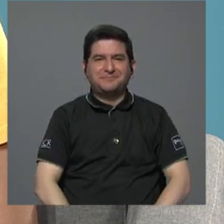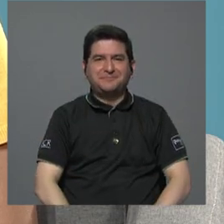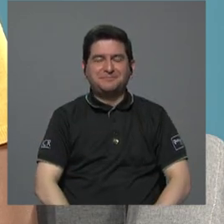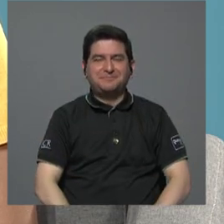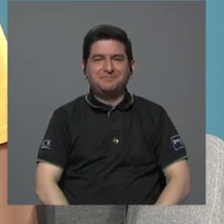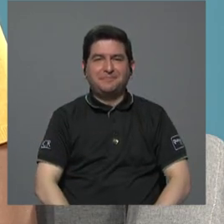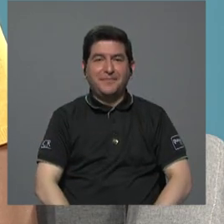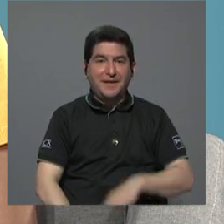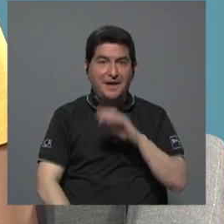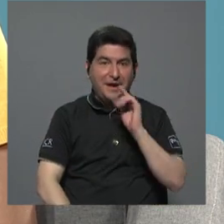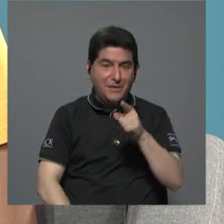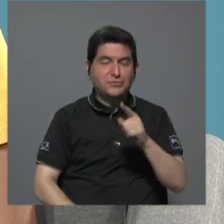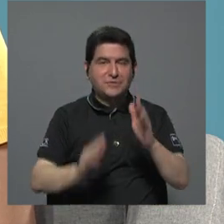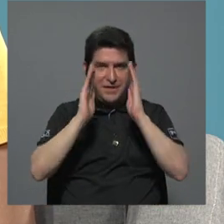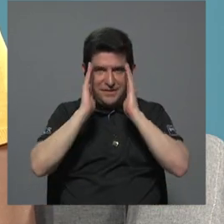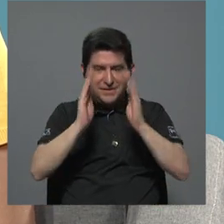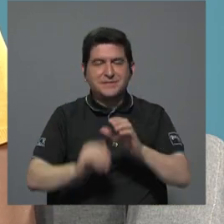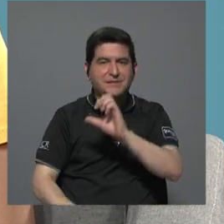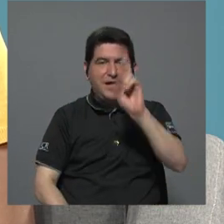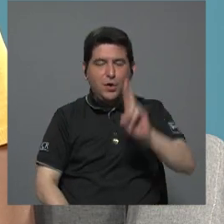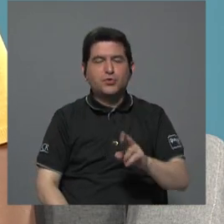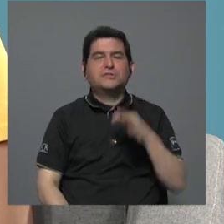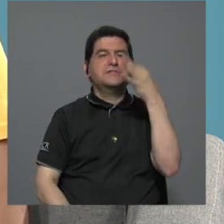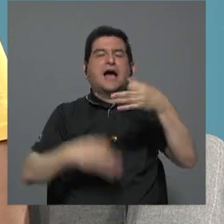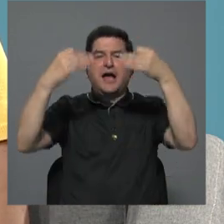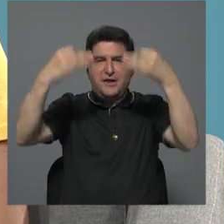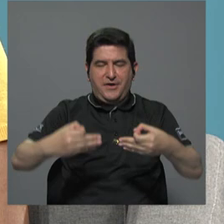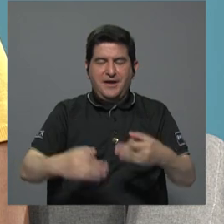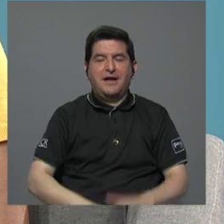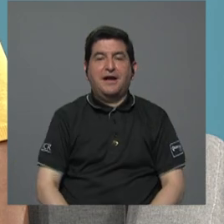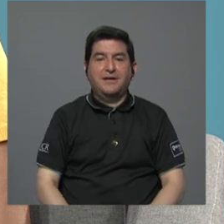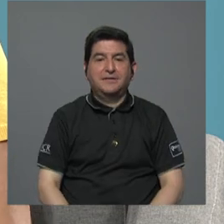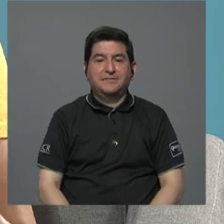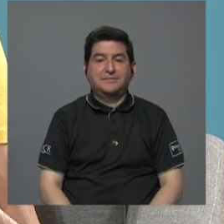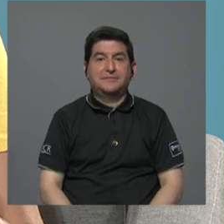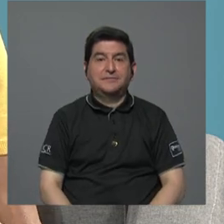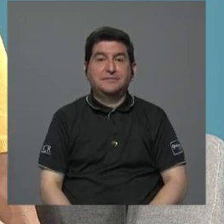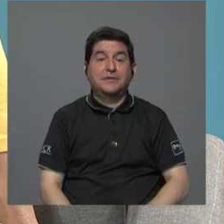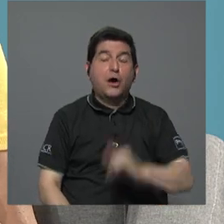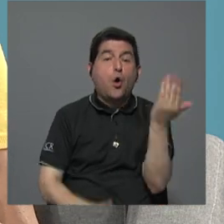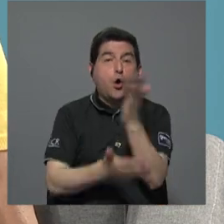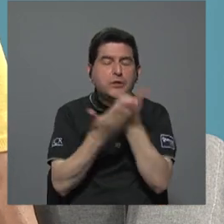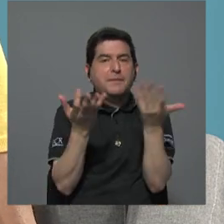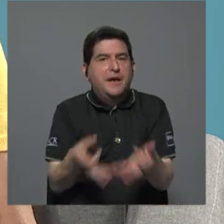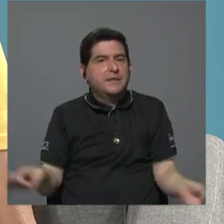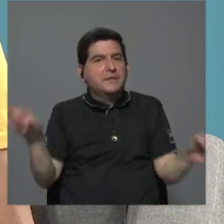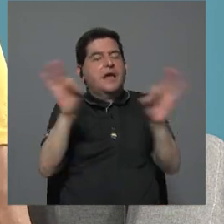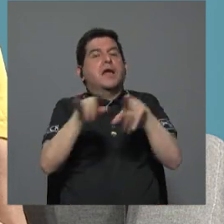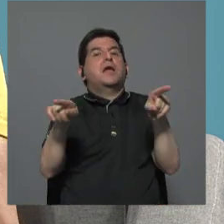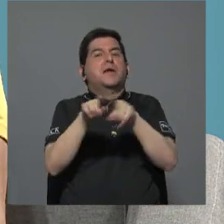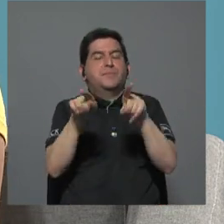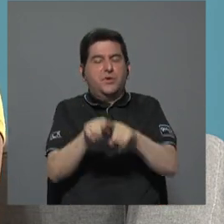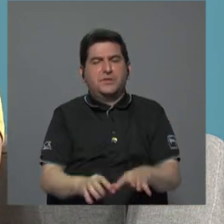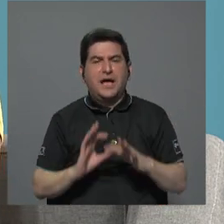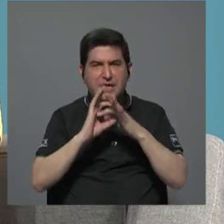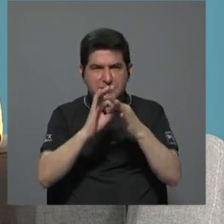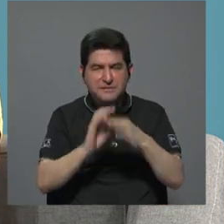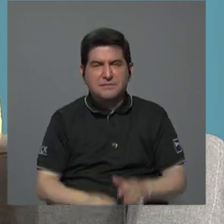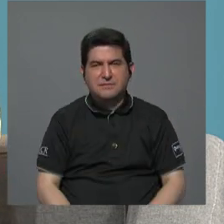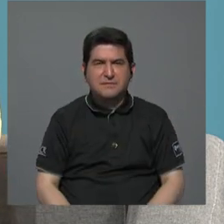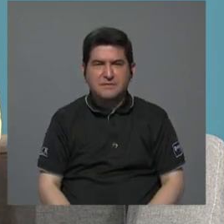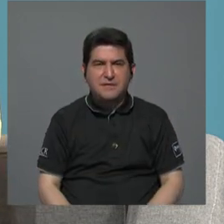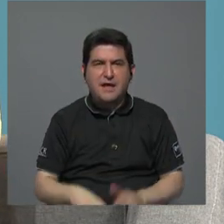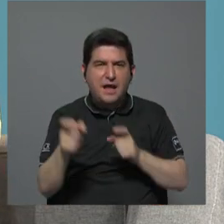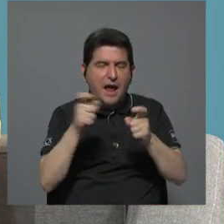y a ustedes por mantenerse por Costa Rica en juego pero bueno tenemos otra sección que es muy importante y que tiene que ver con los manejos